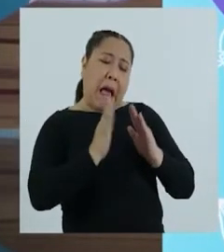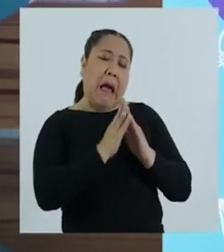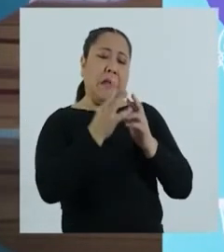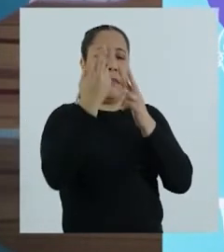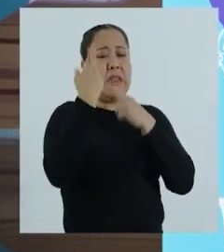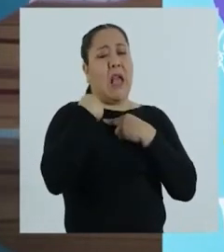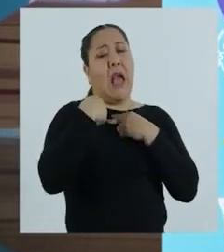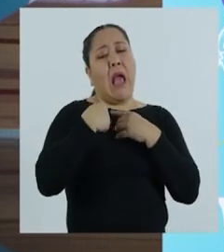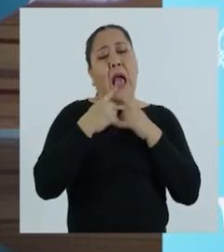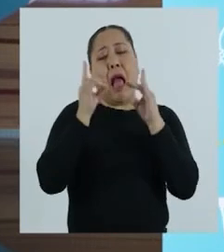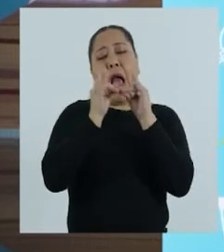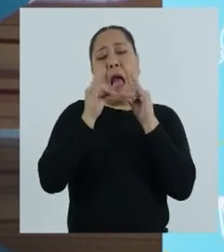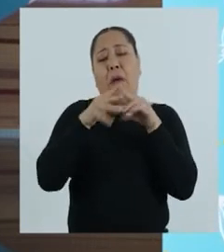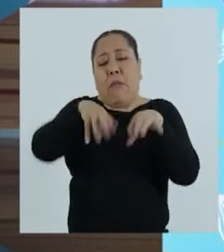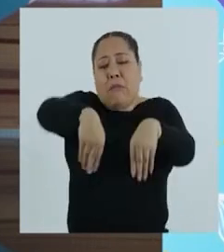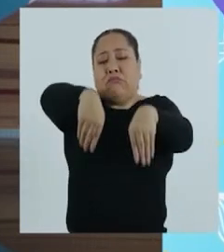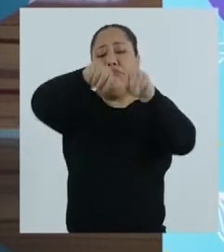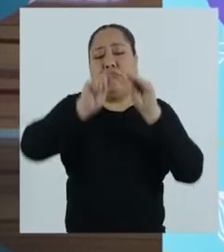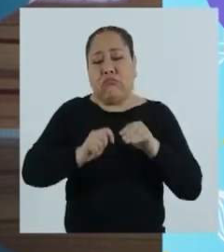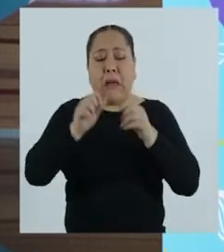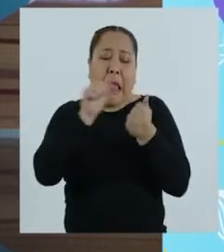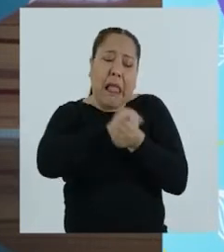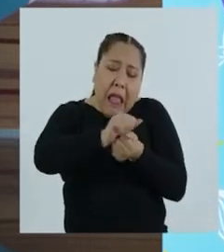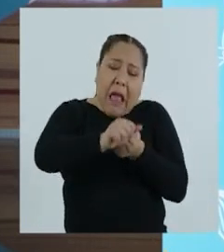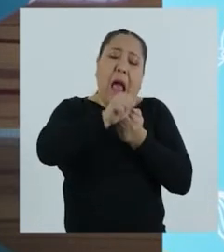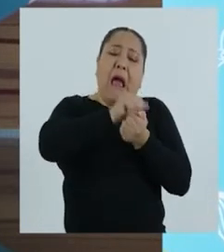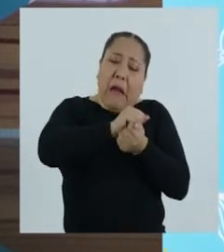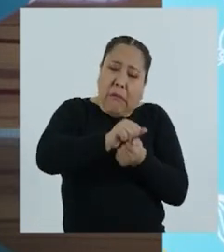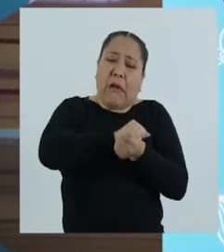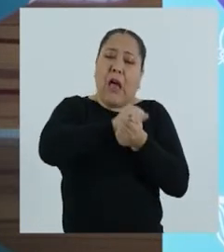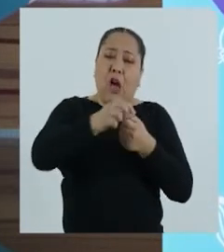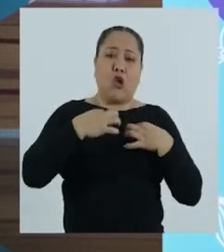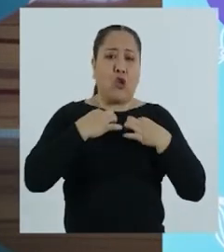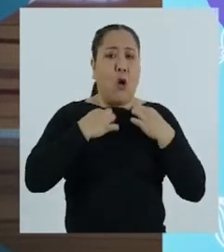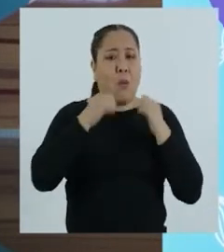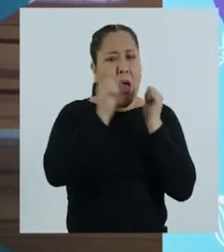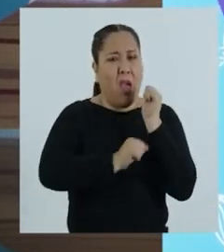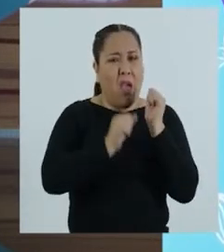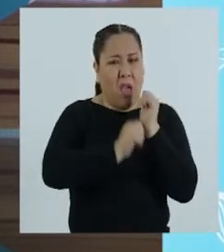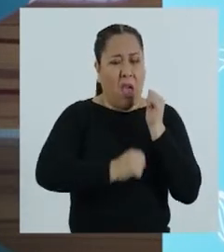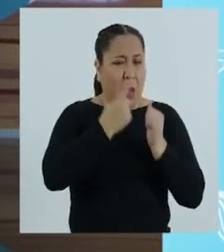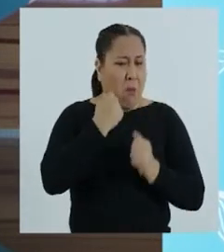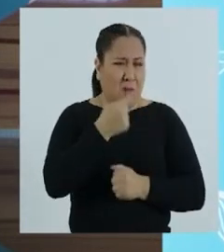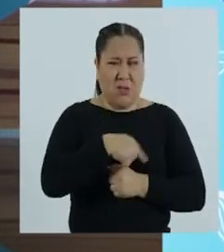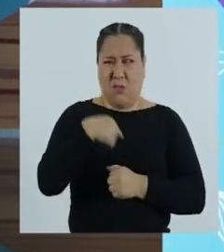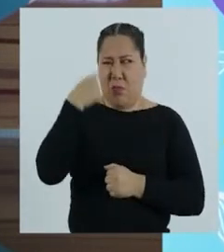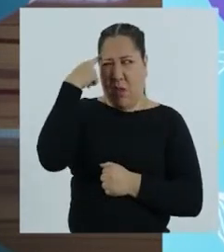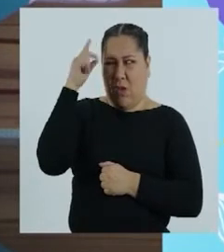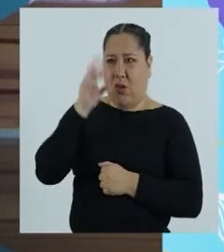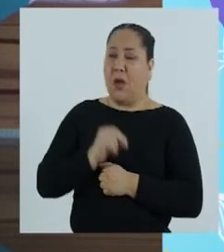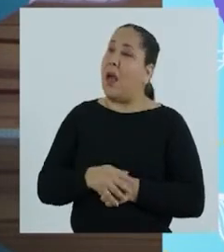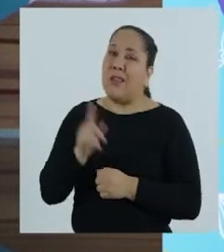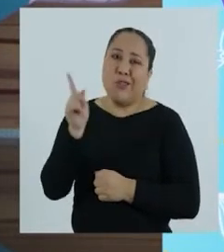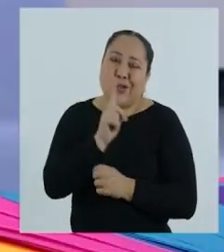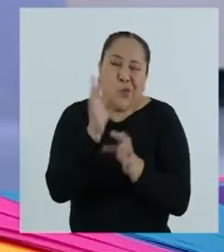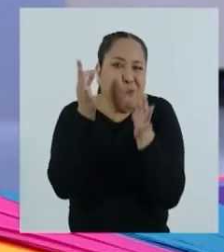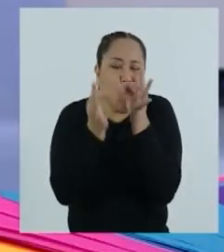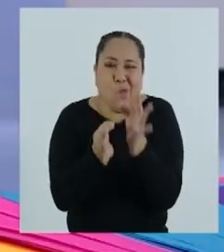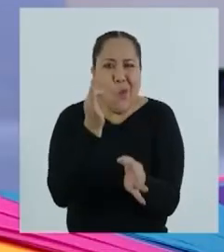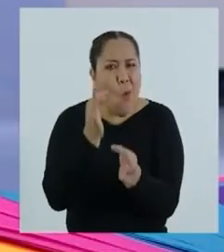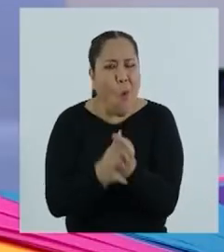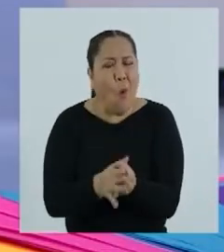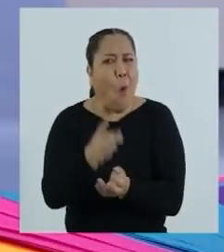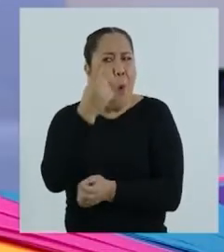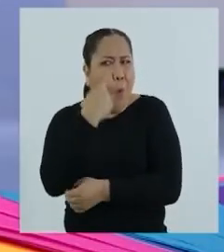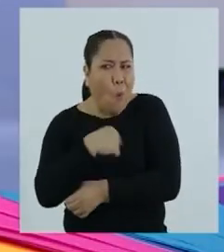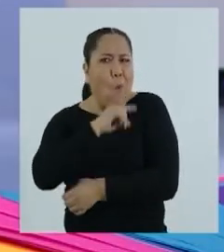tareas domésticas. ¿Cómo tender la cama y lavar las ropas de sus hermanos? Y eso no me parece. Eso